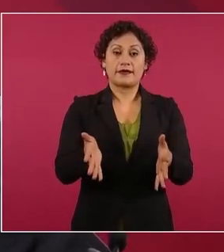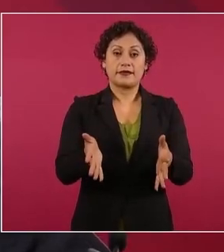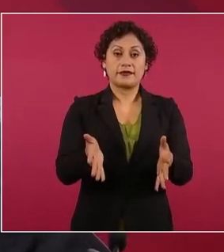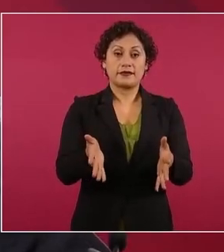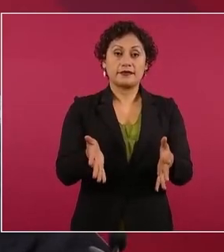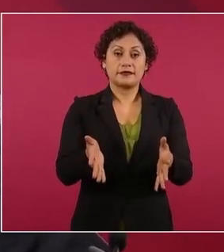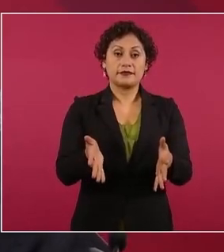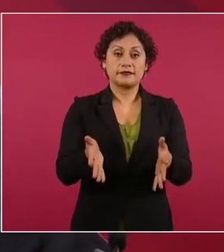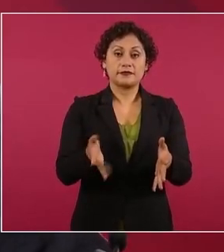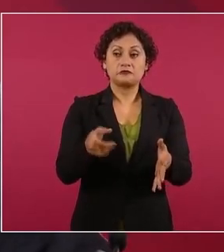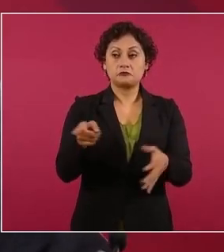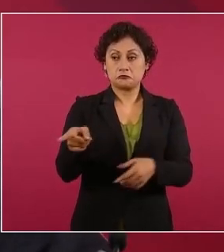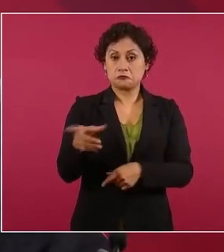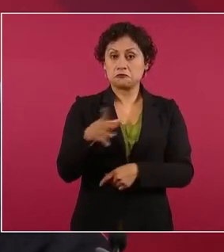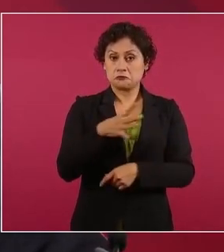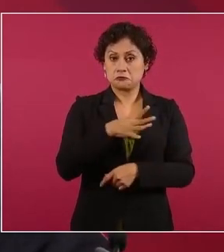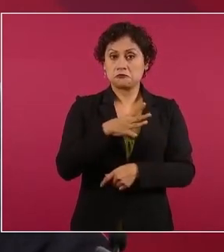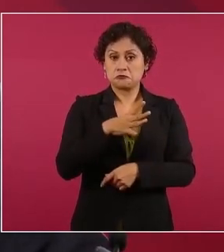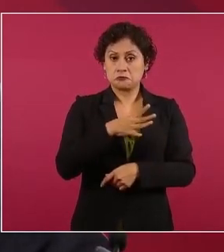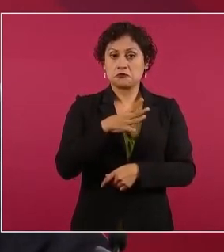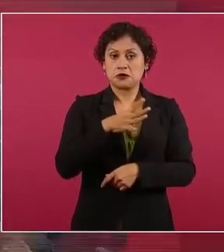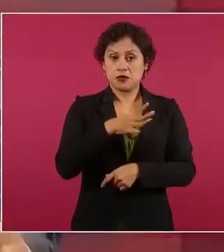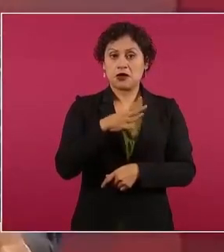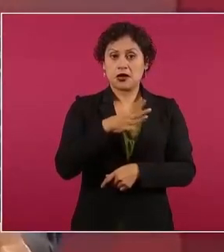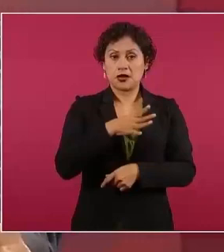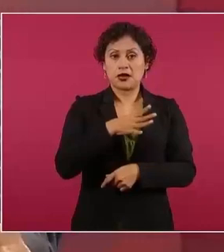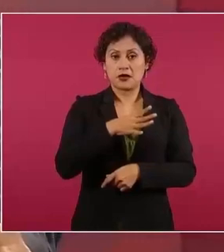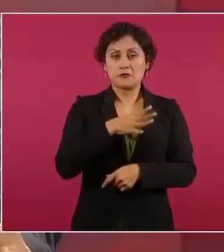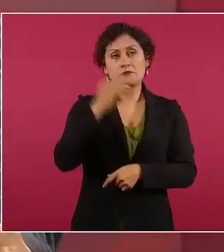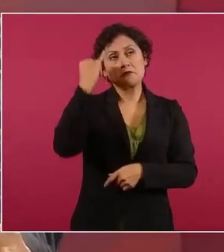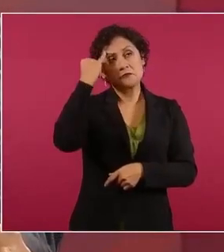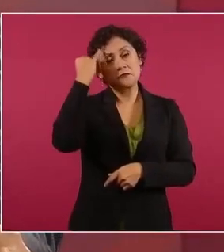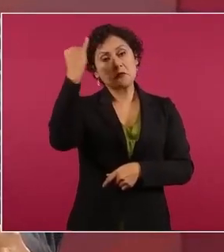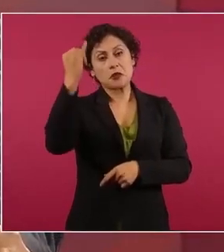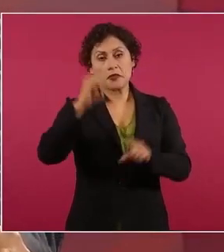una concepción distinta